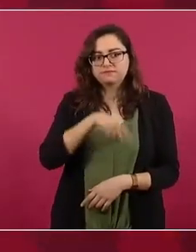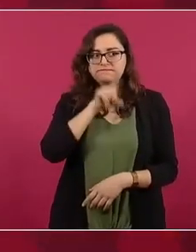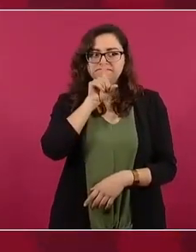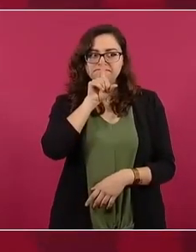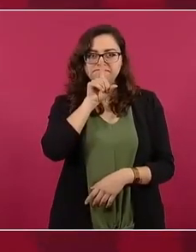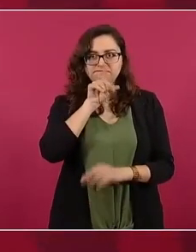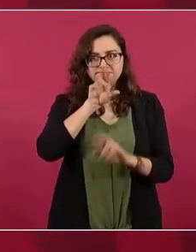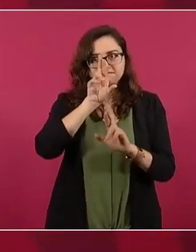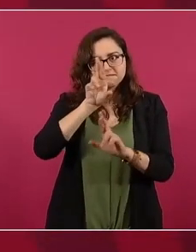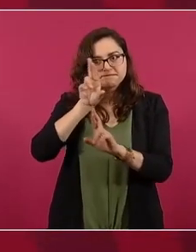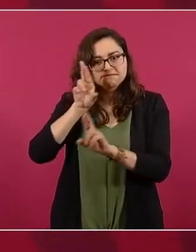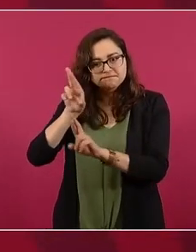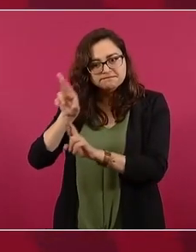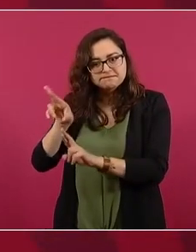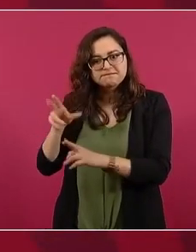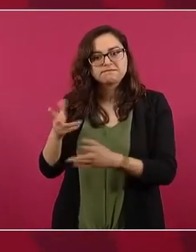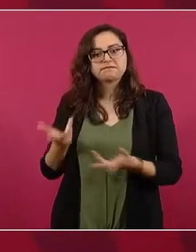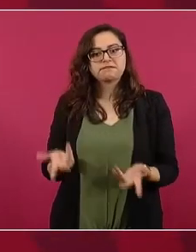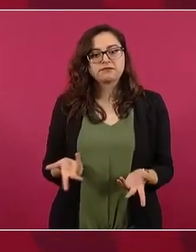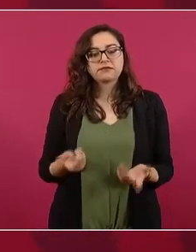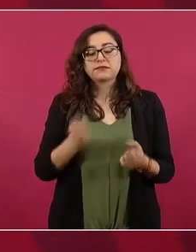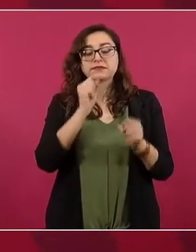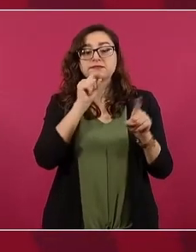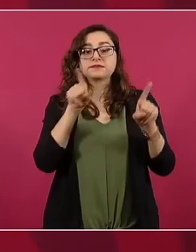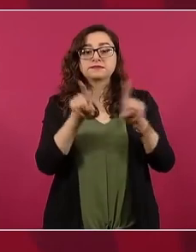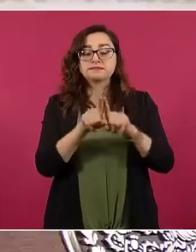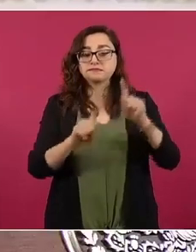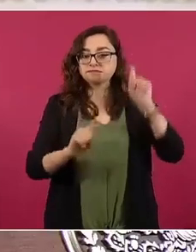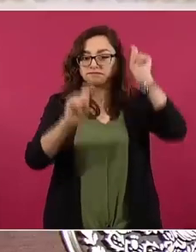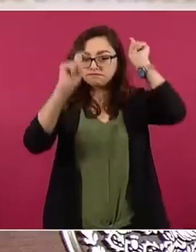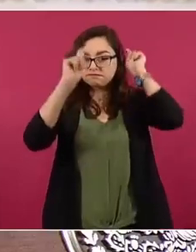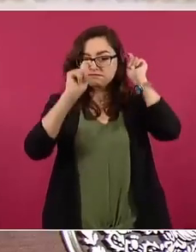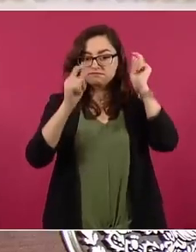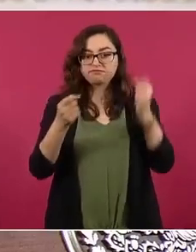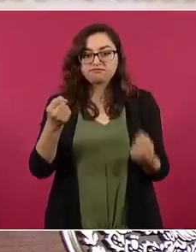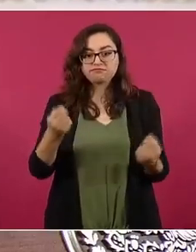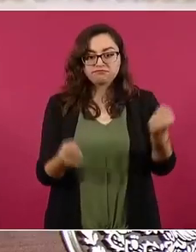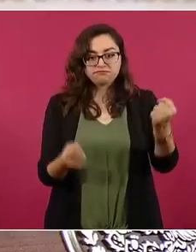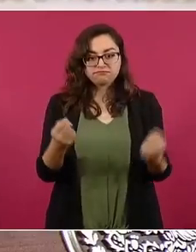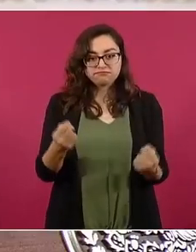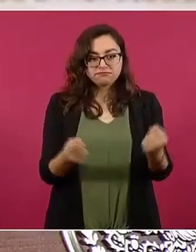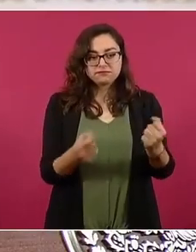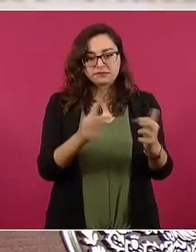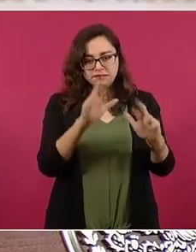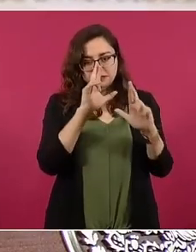hay más respeto, con los toferes. Antes,